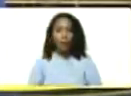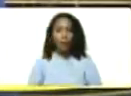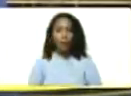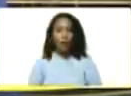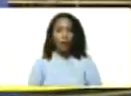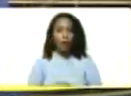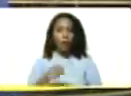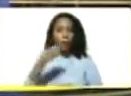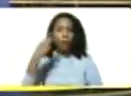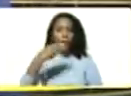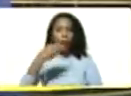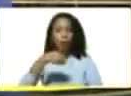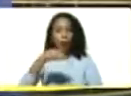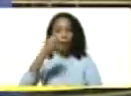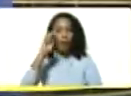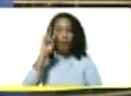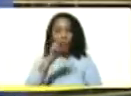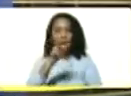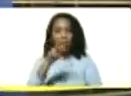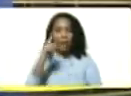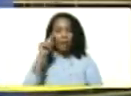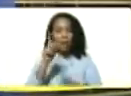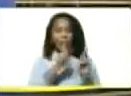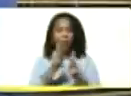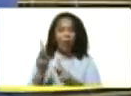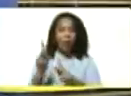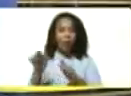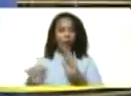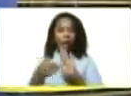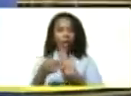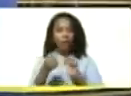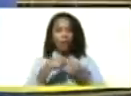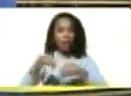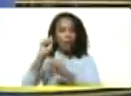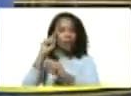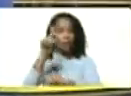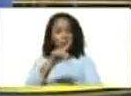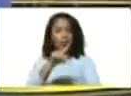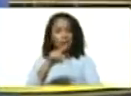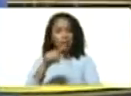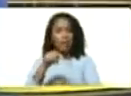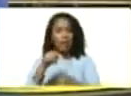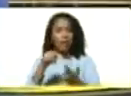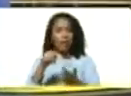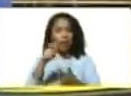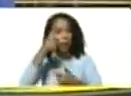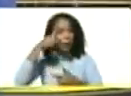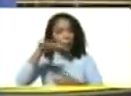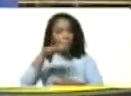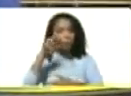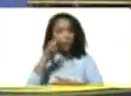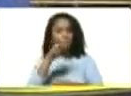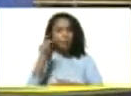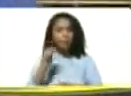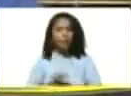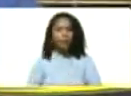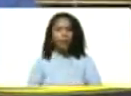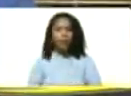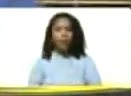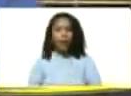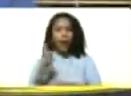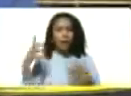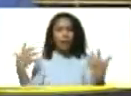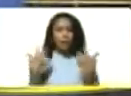la ve. Plan Antibúmeram de protección al pueblo de Venezuela, el Papa B. Para nosotros ir, porque este